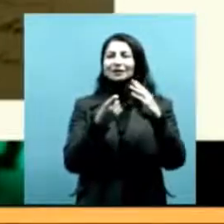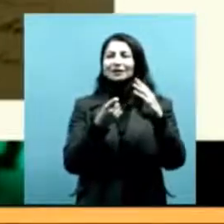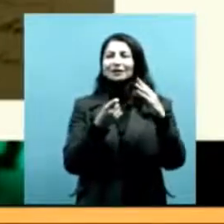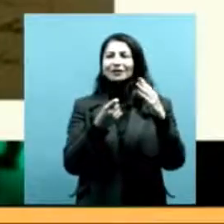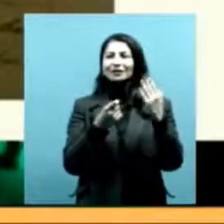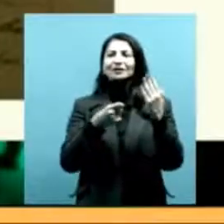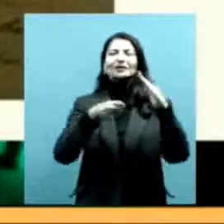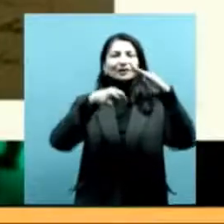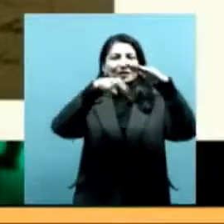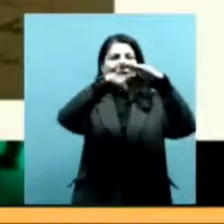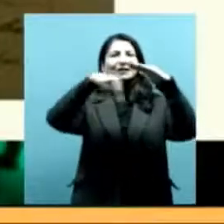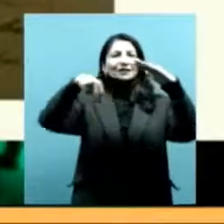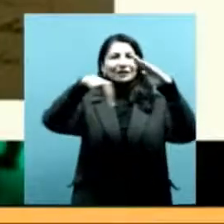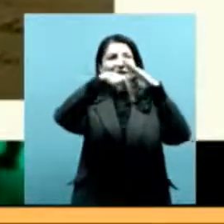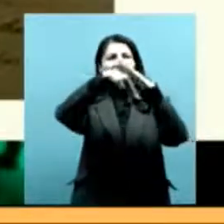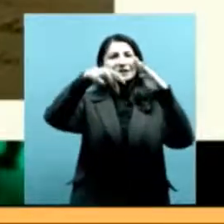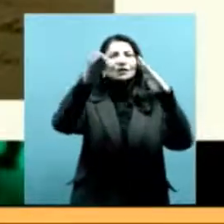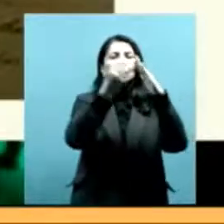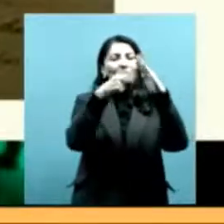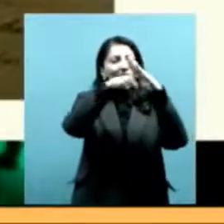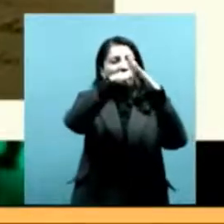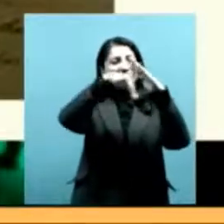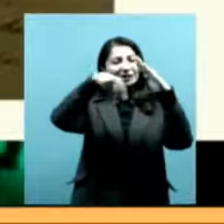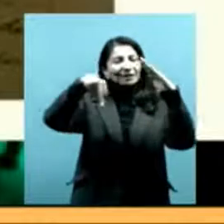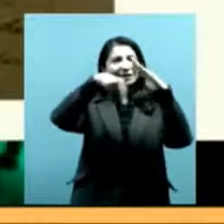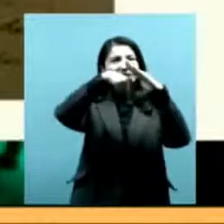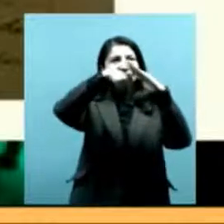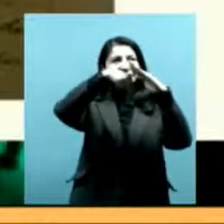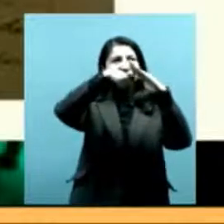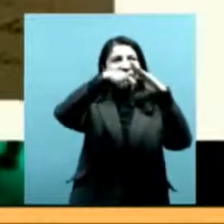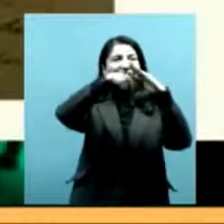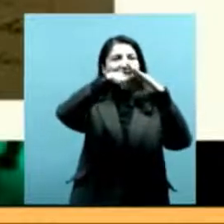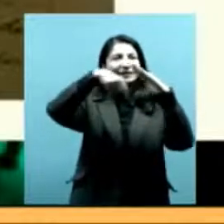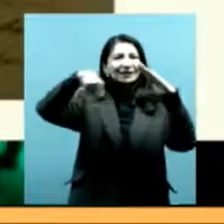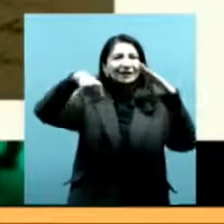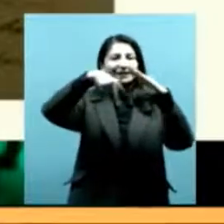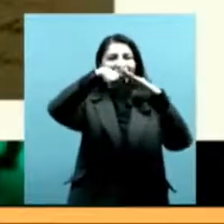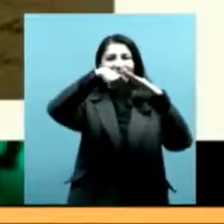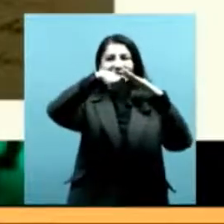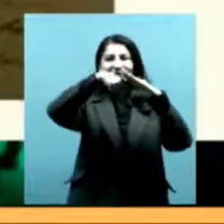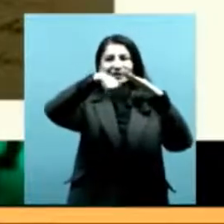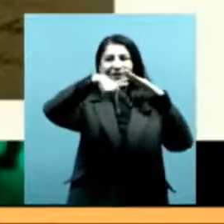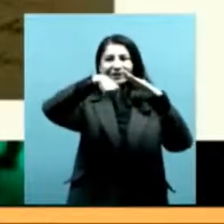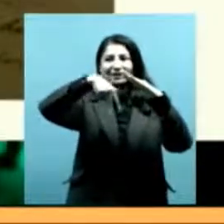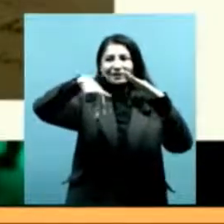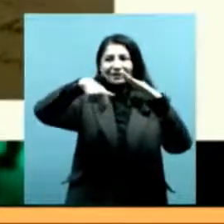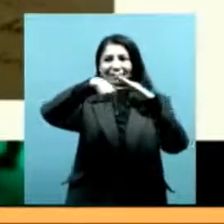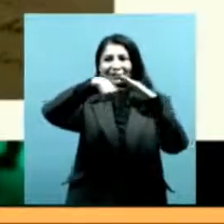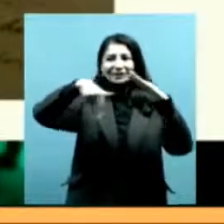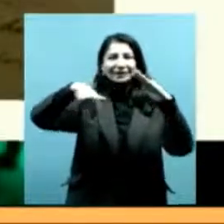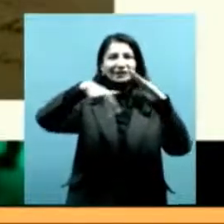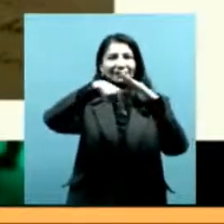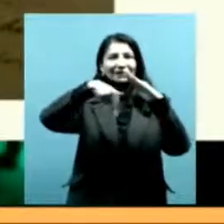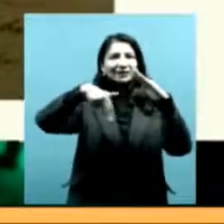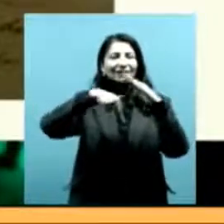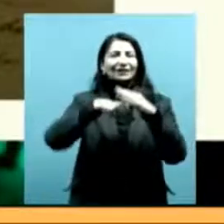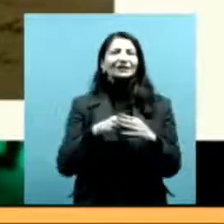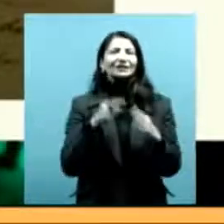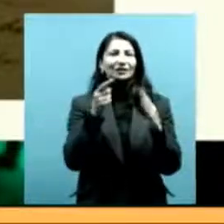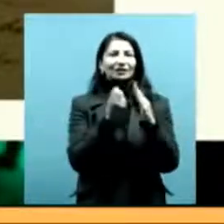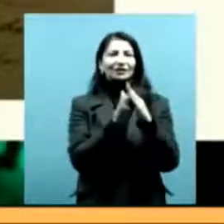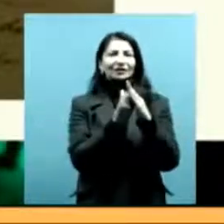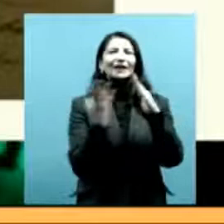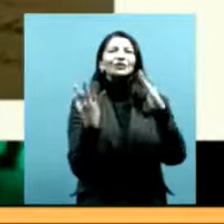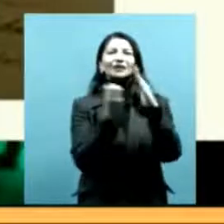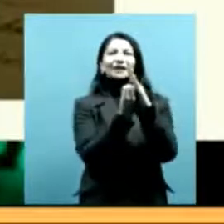el censista se le ocurre, como iniciativa propia, mencionar en el margen